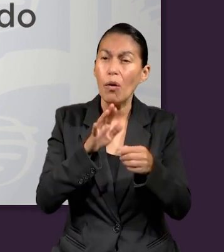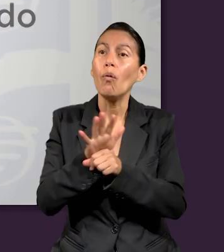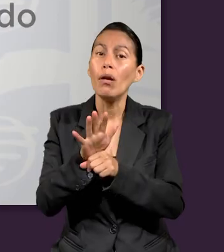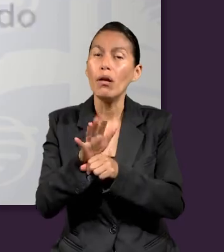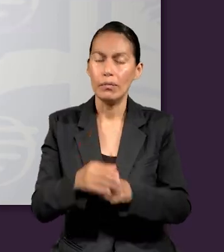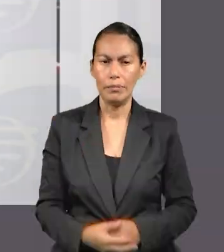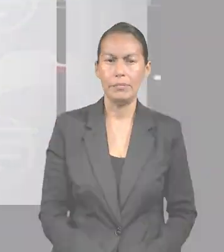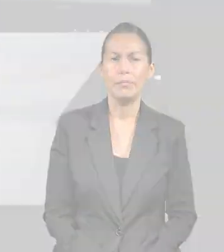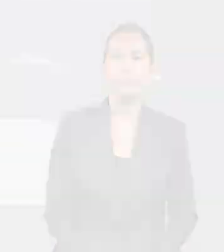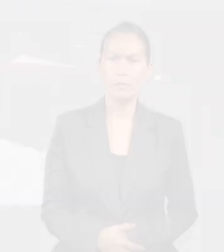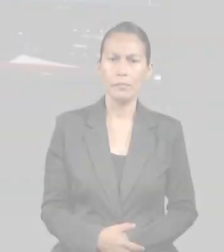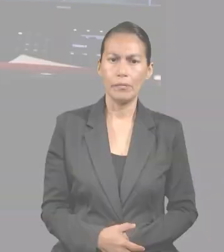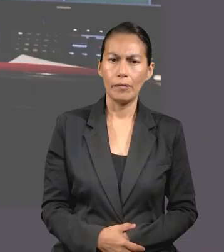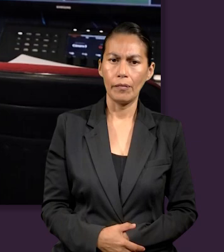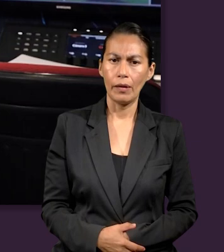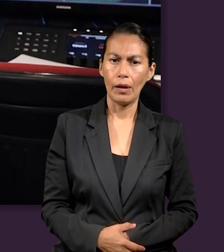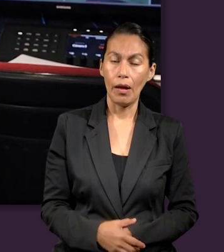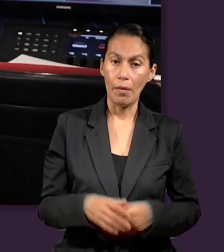este juicio?